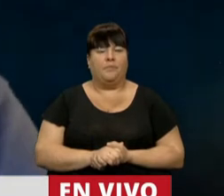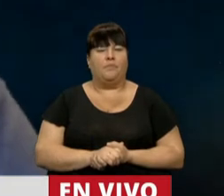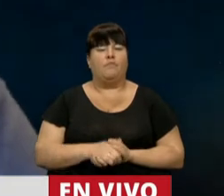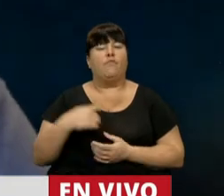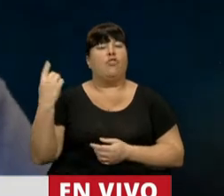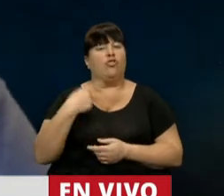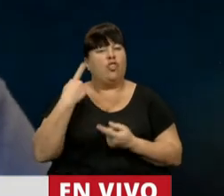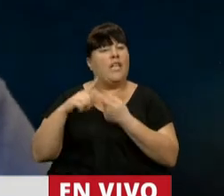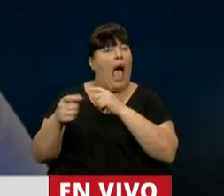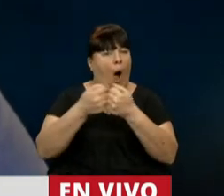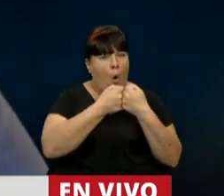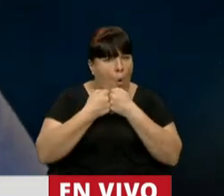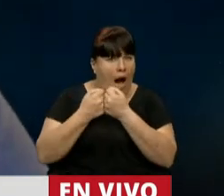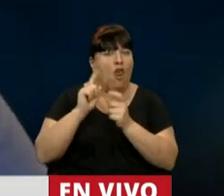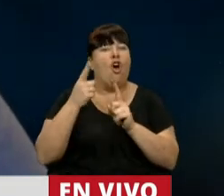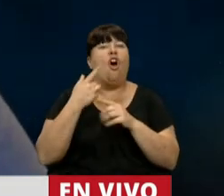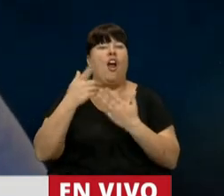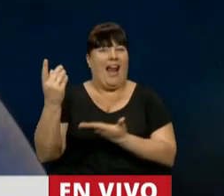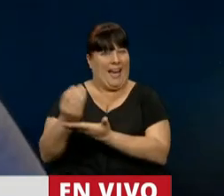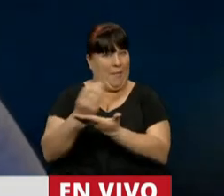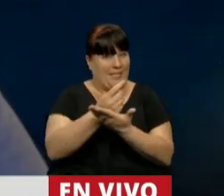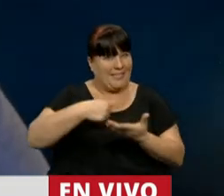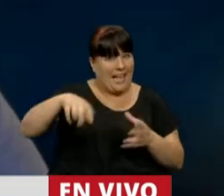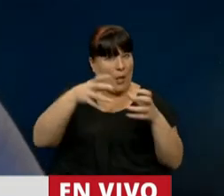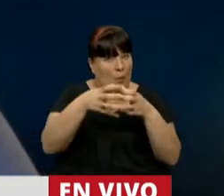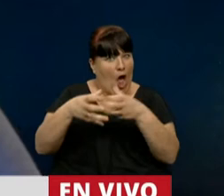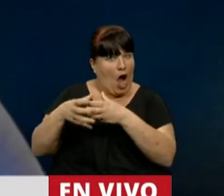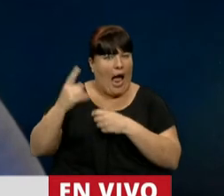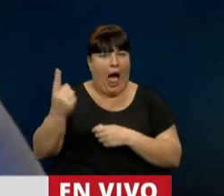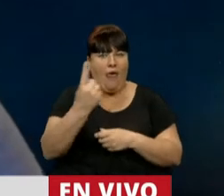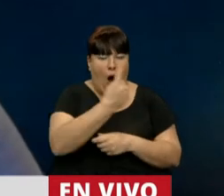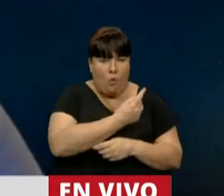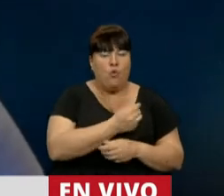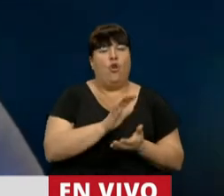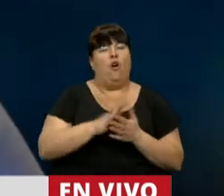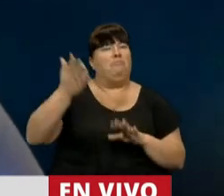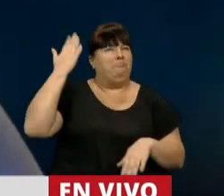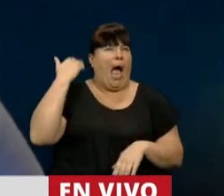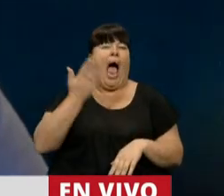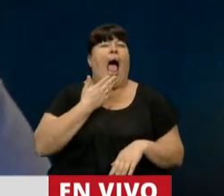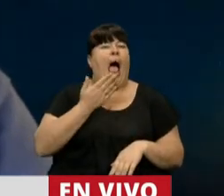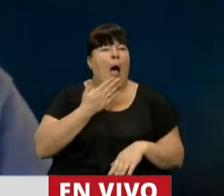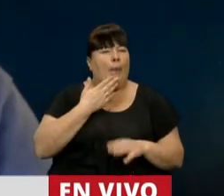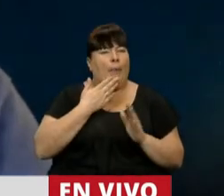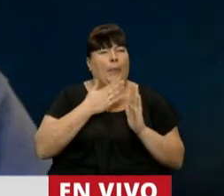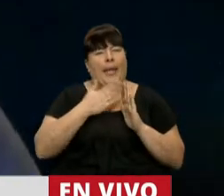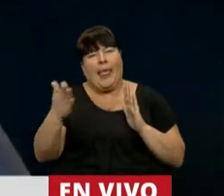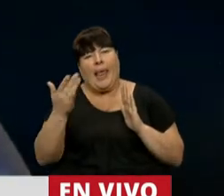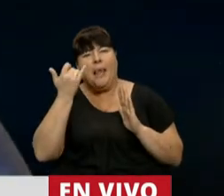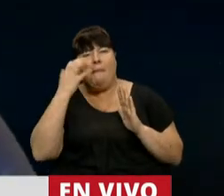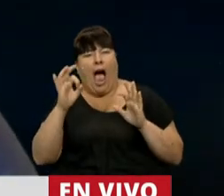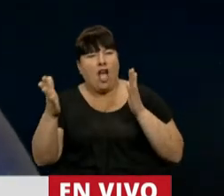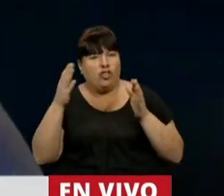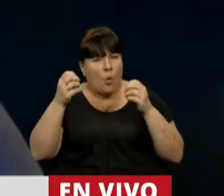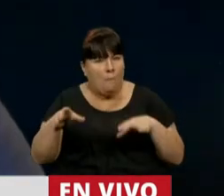Nosotros acordamos, a través de nuestros representantes de bloque, allí por el mes de abril, principio del mes de mayo,